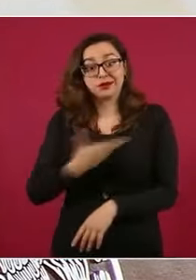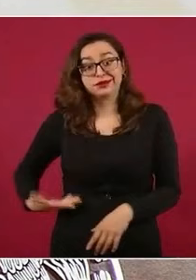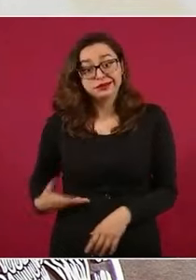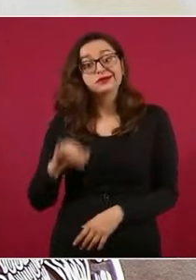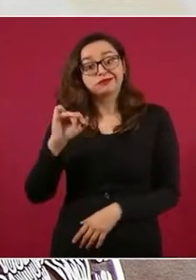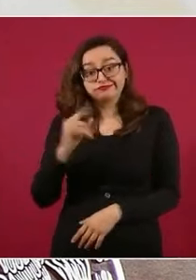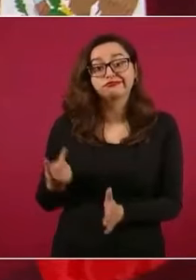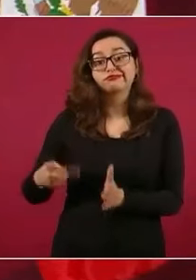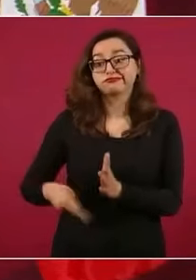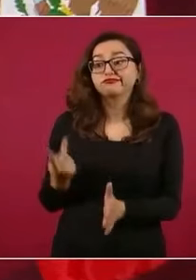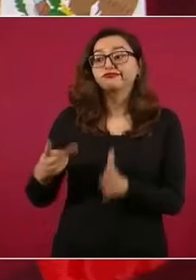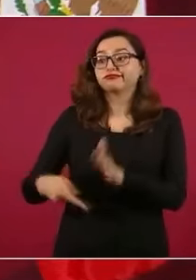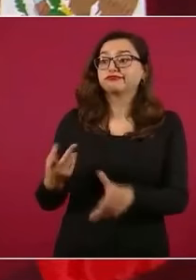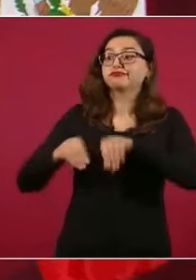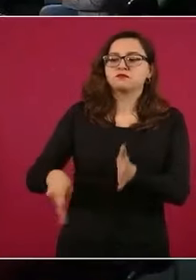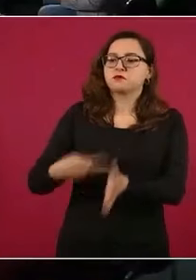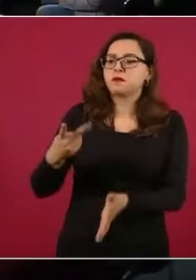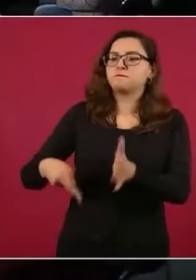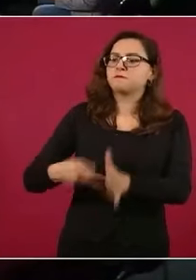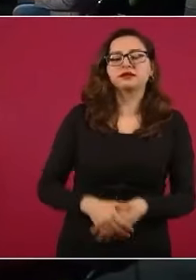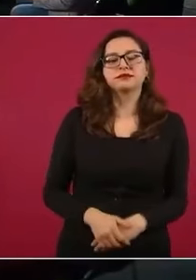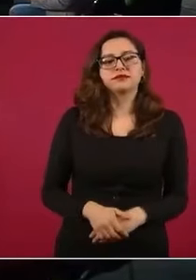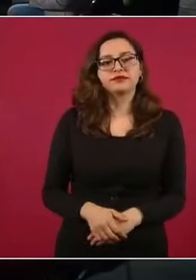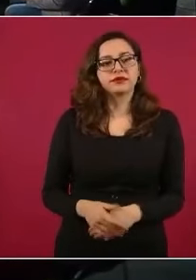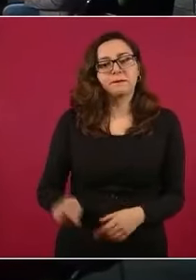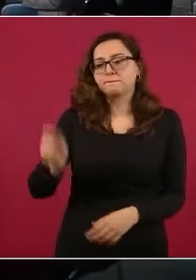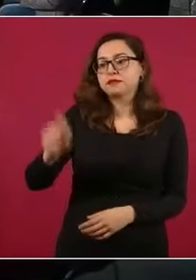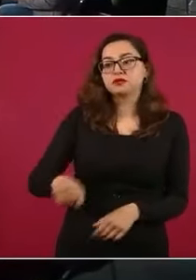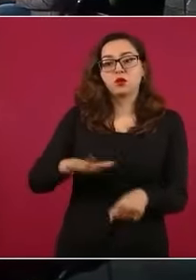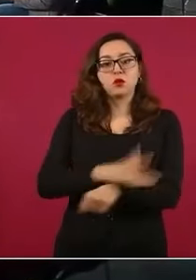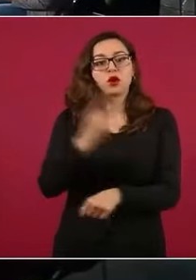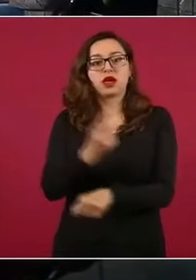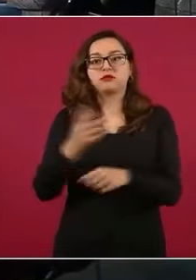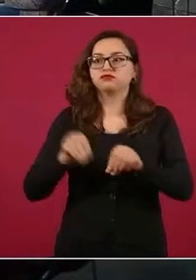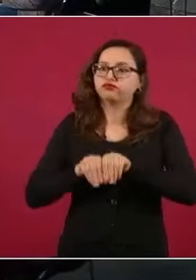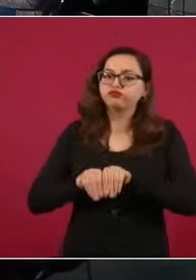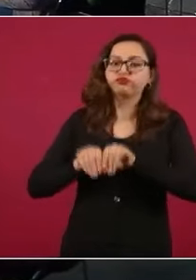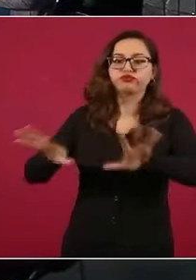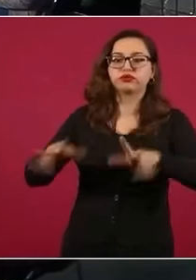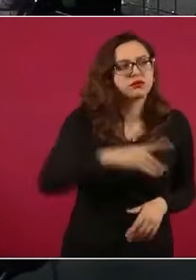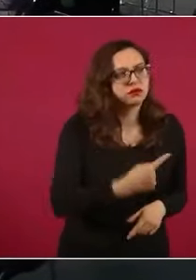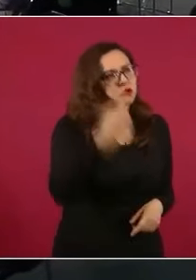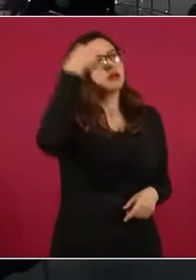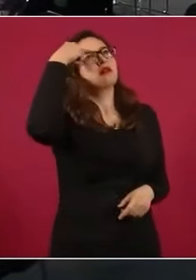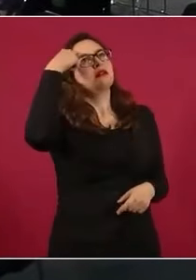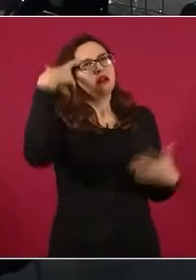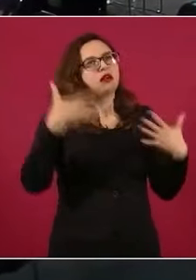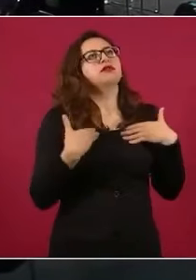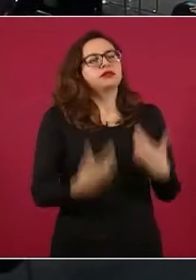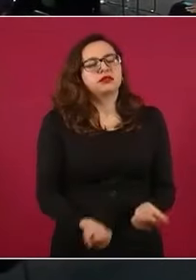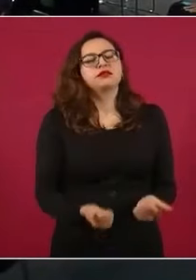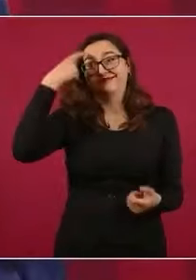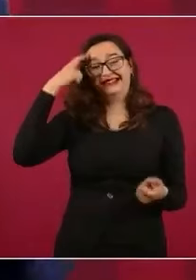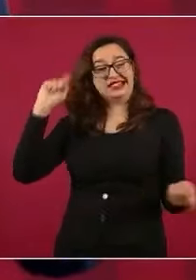tiene que repetir y repetir, porque su trabajo consiste en crear conciencia y lo más importante de todo es el cambio de